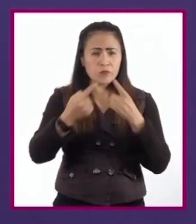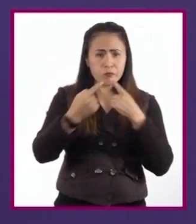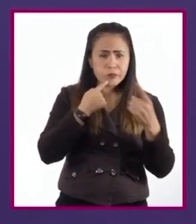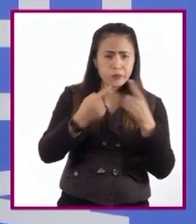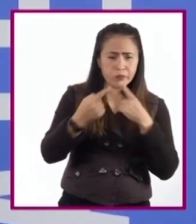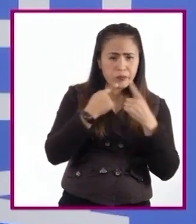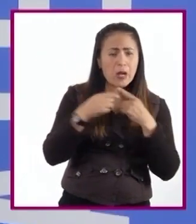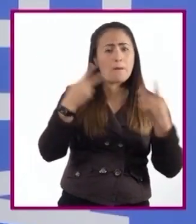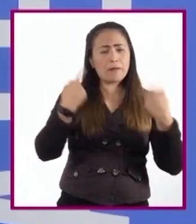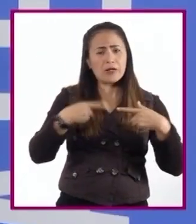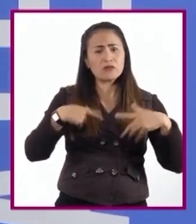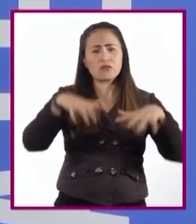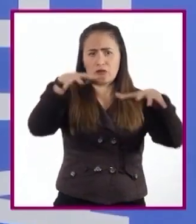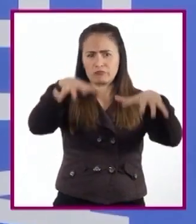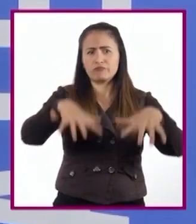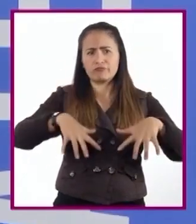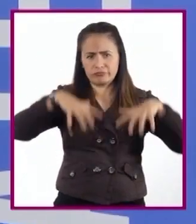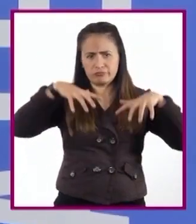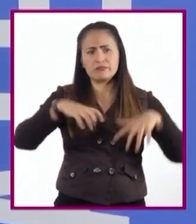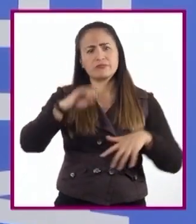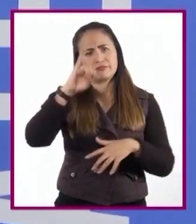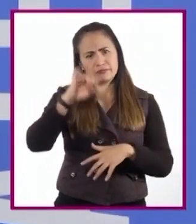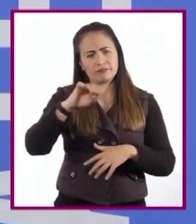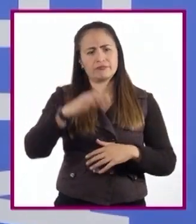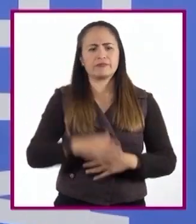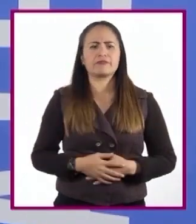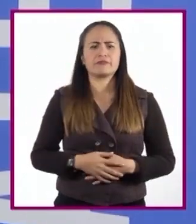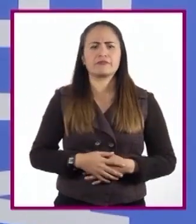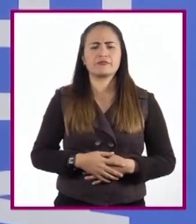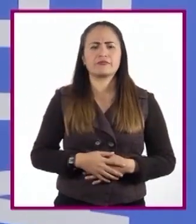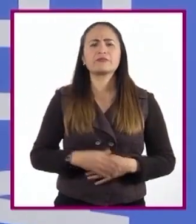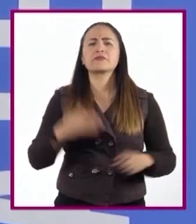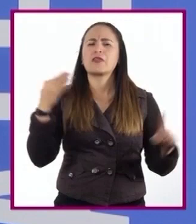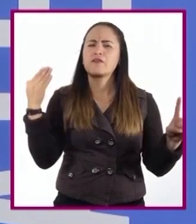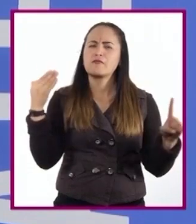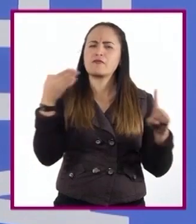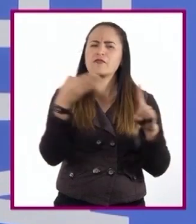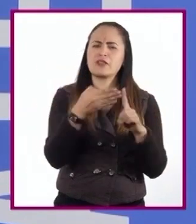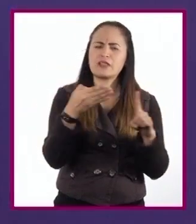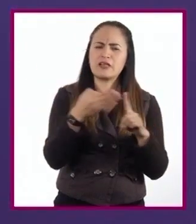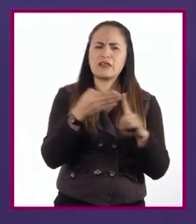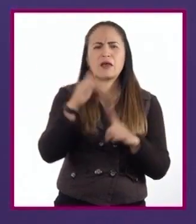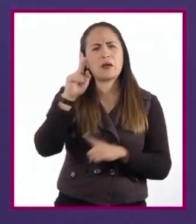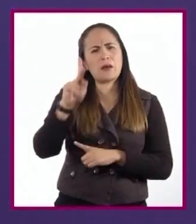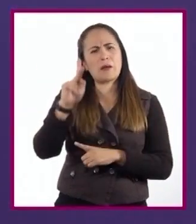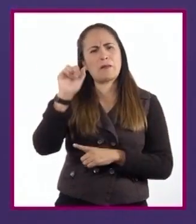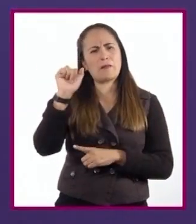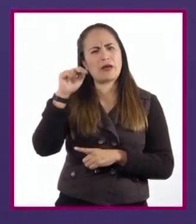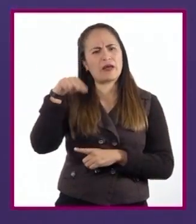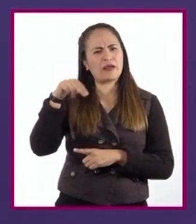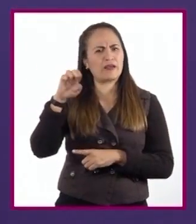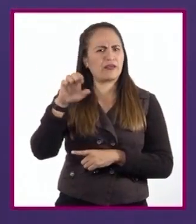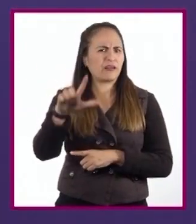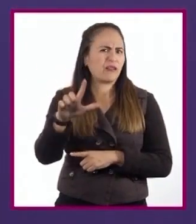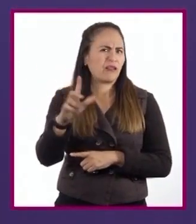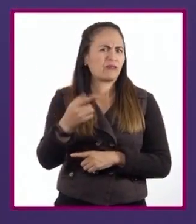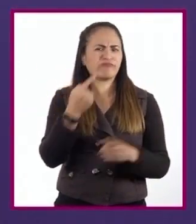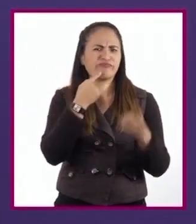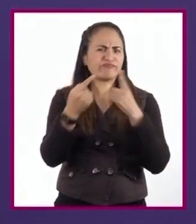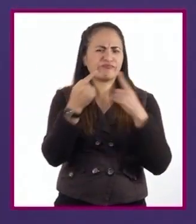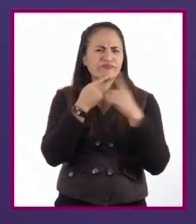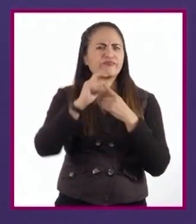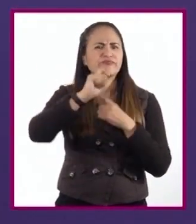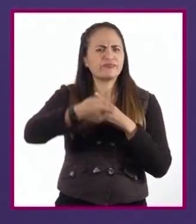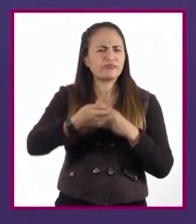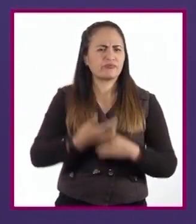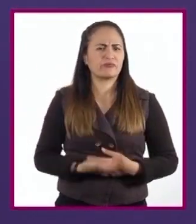presente. ¿Y cuál es la finalidad de estos paneles? La función principal de los paneles